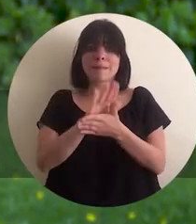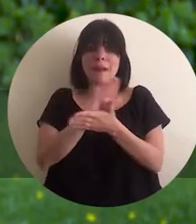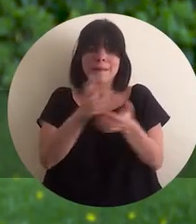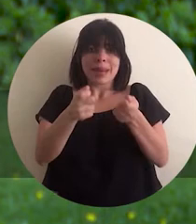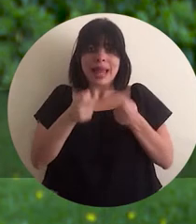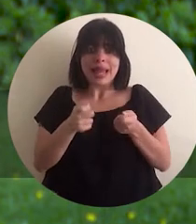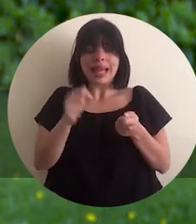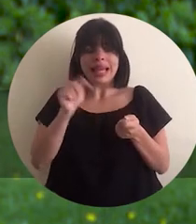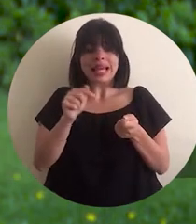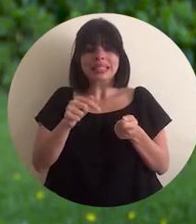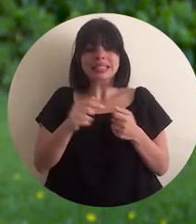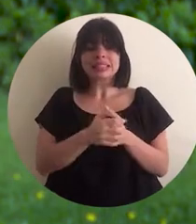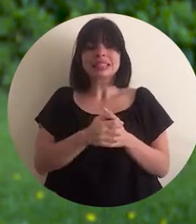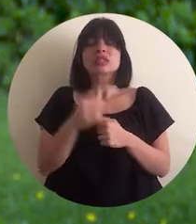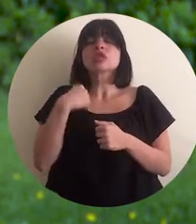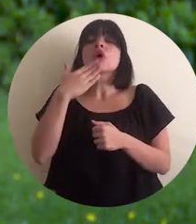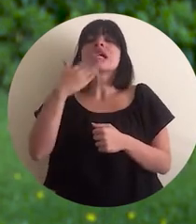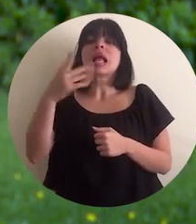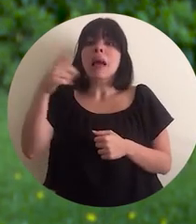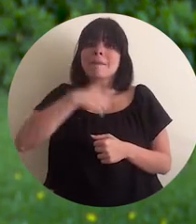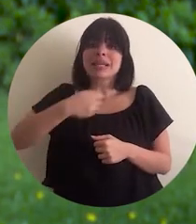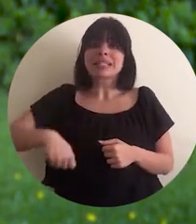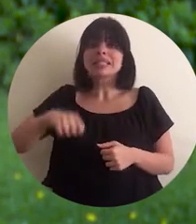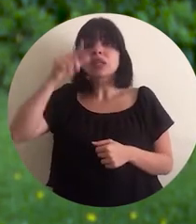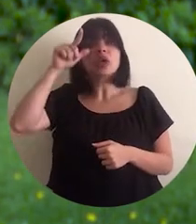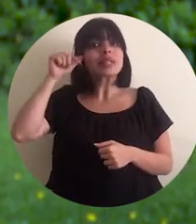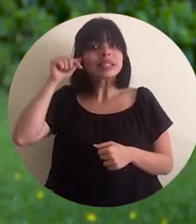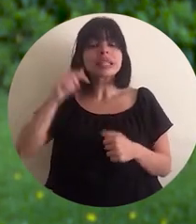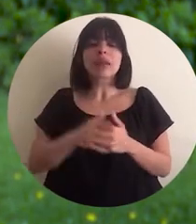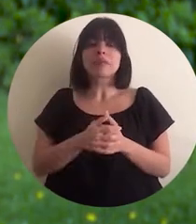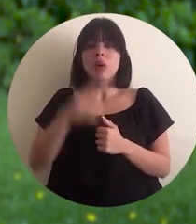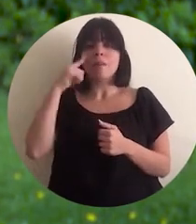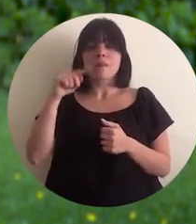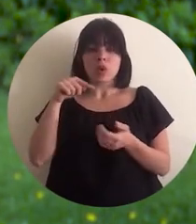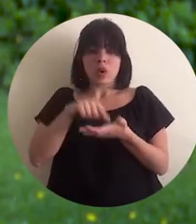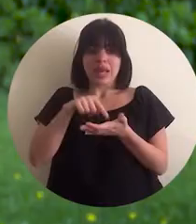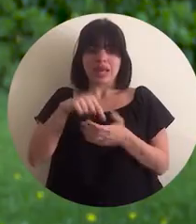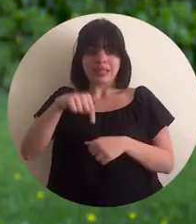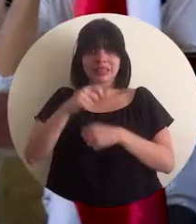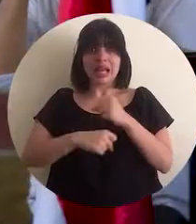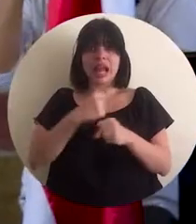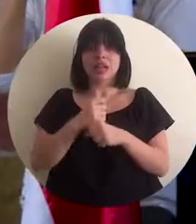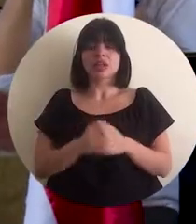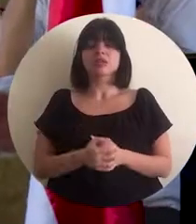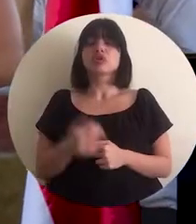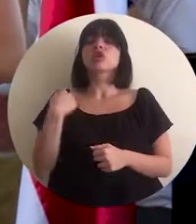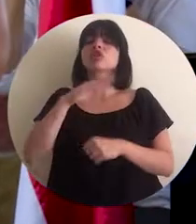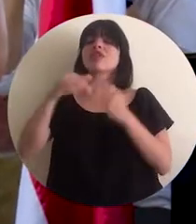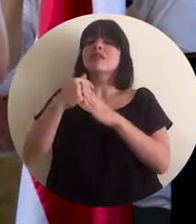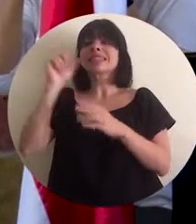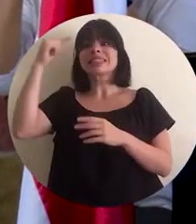y más bien doy gracias al presidente Guillermo Zulí por este año. Los espacios de